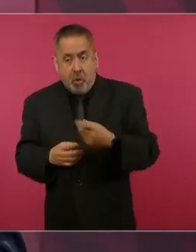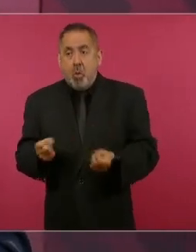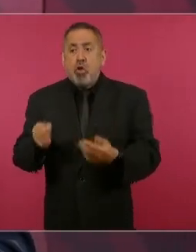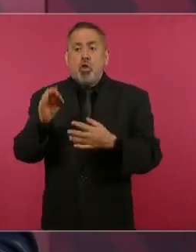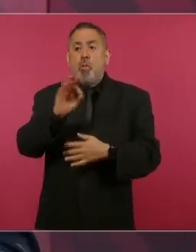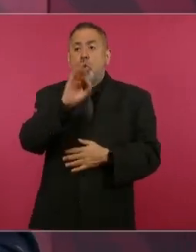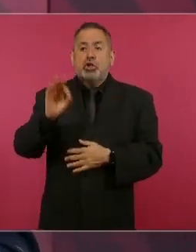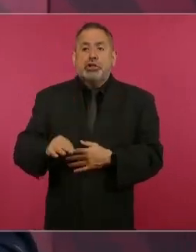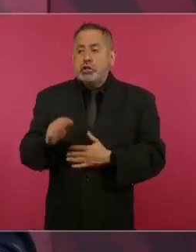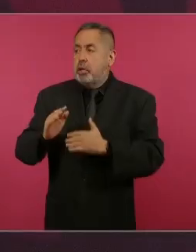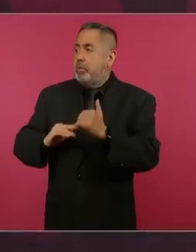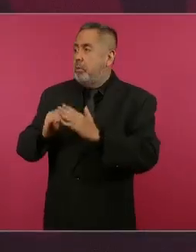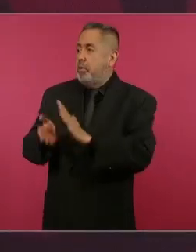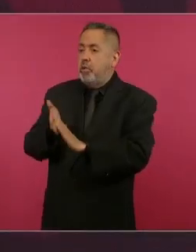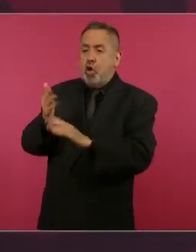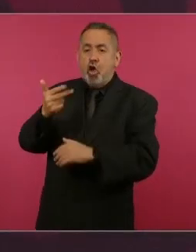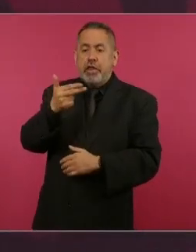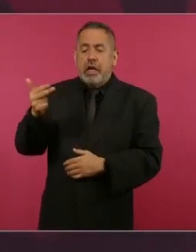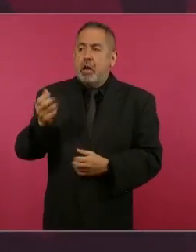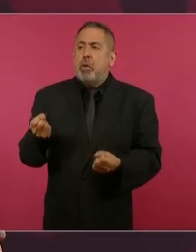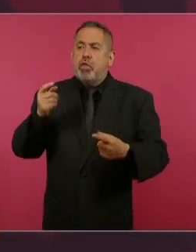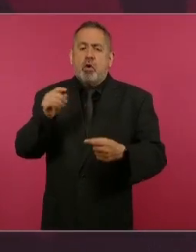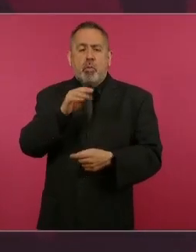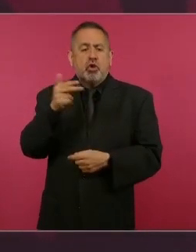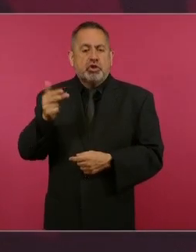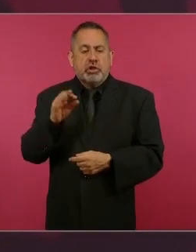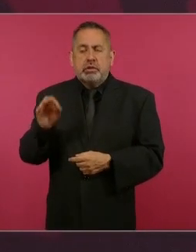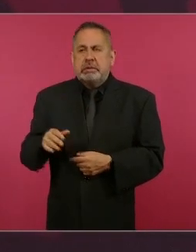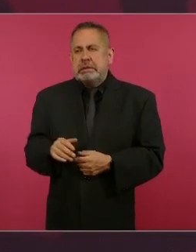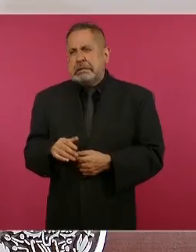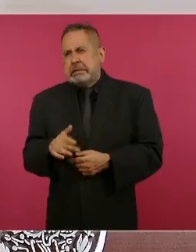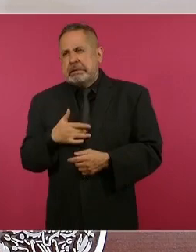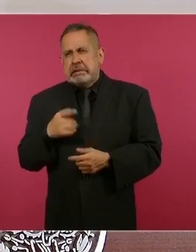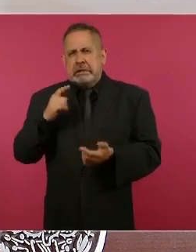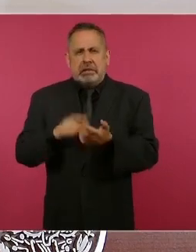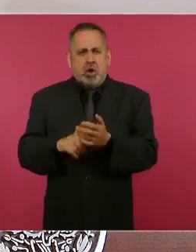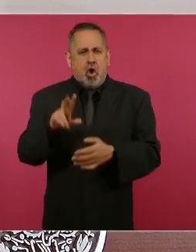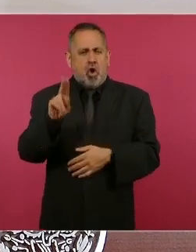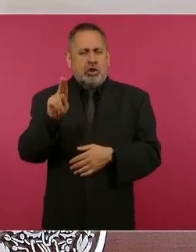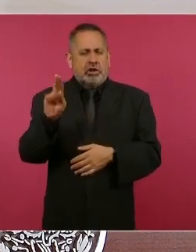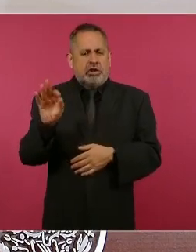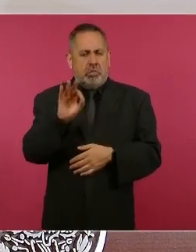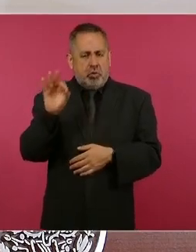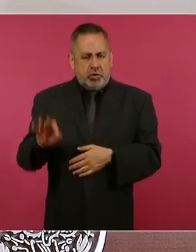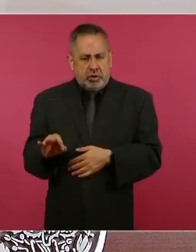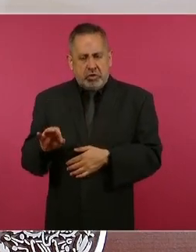porcentaje llevamos de construcción de los hoteles, pues como el 80 por ciento,